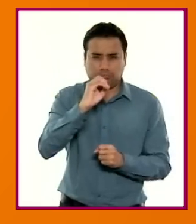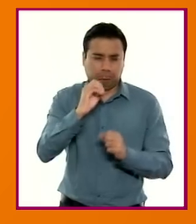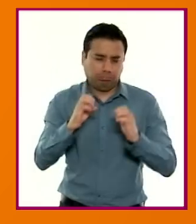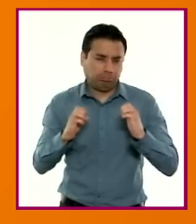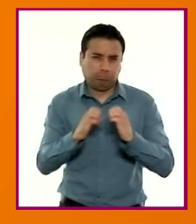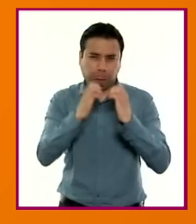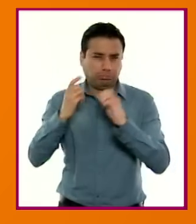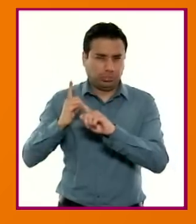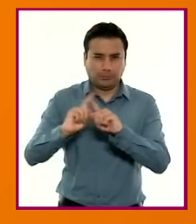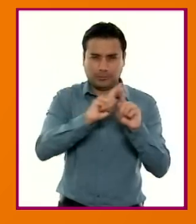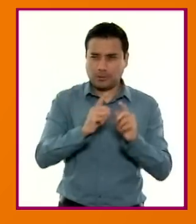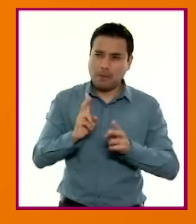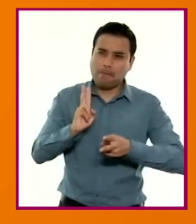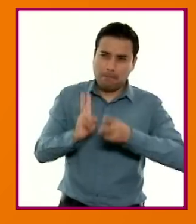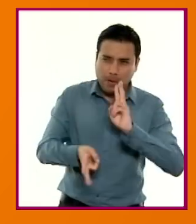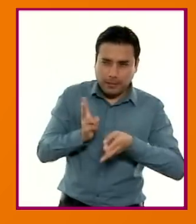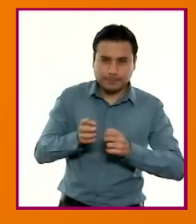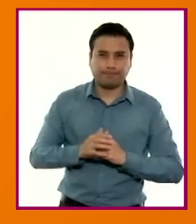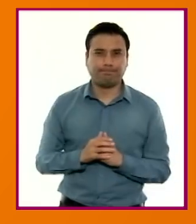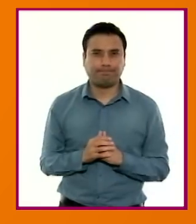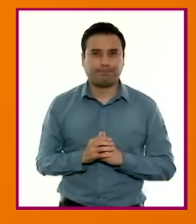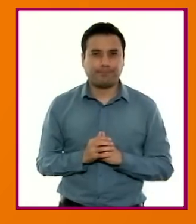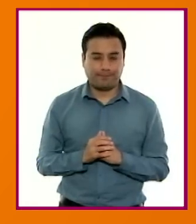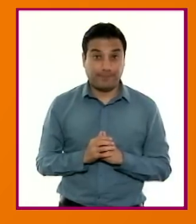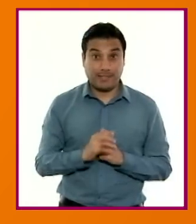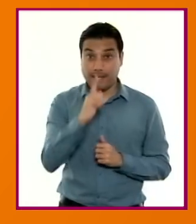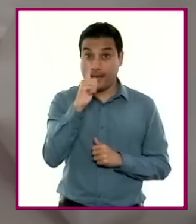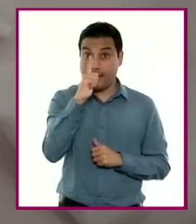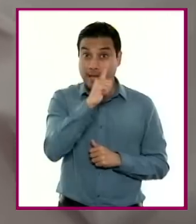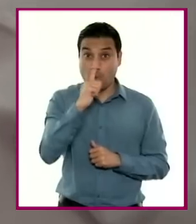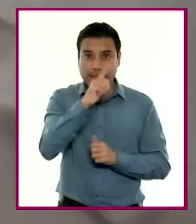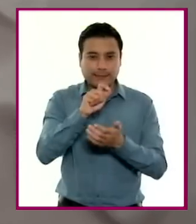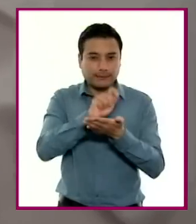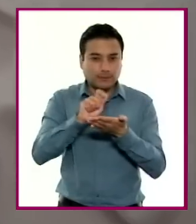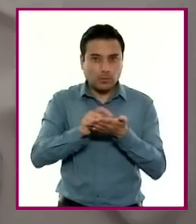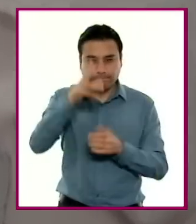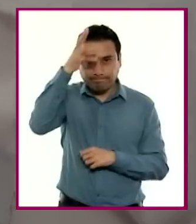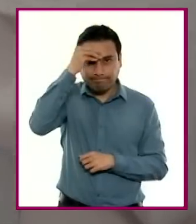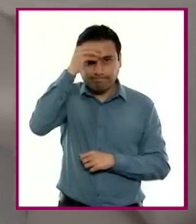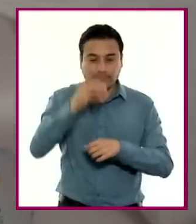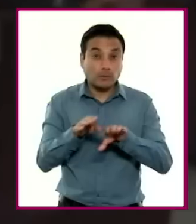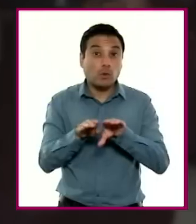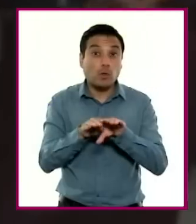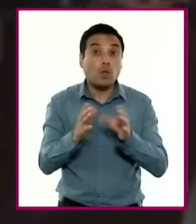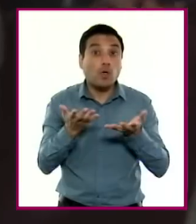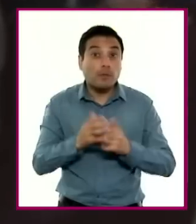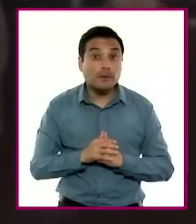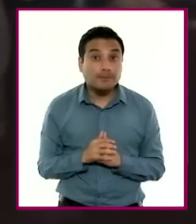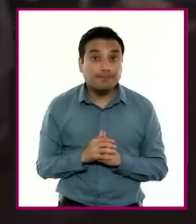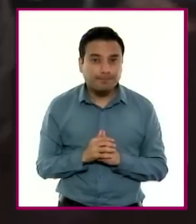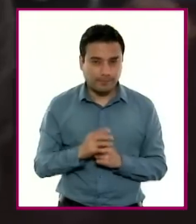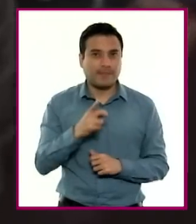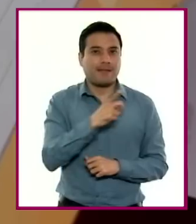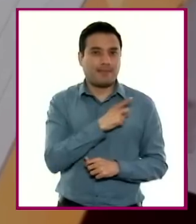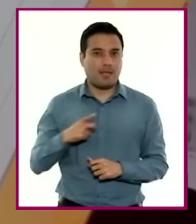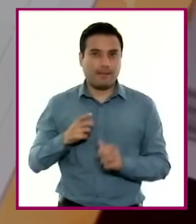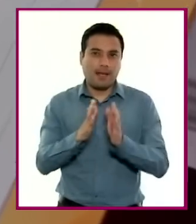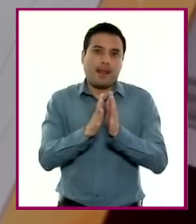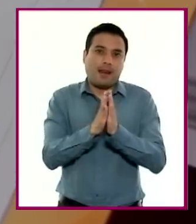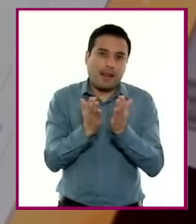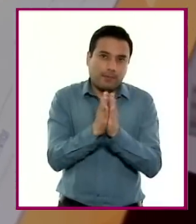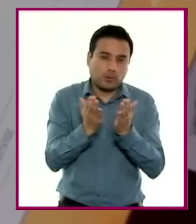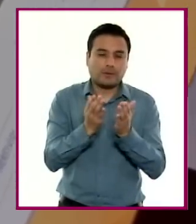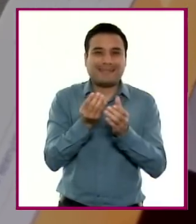consolidar el proceso de apropiación del lenguaje escrito, se promueve la interacción con diversos tipos de